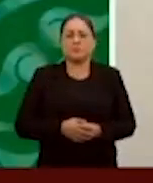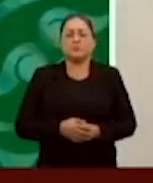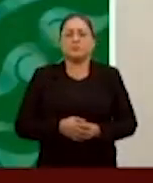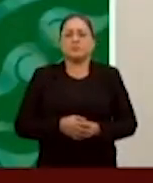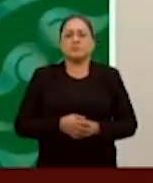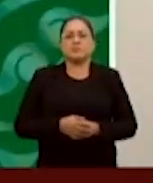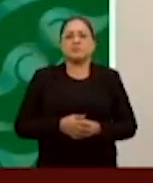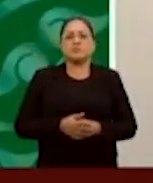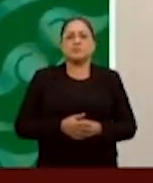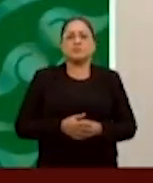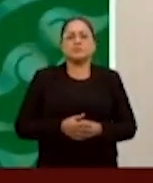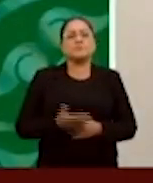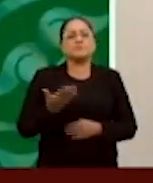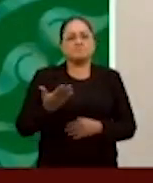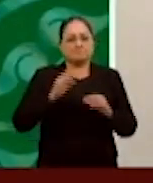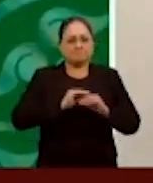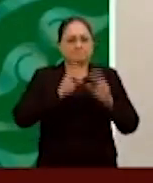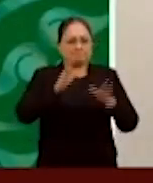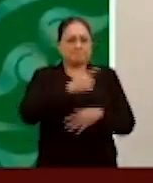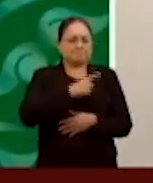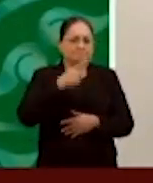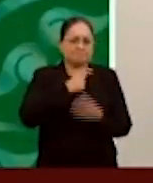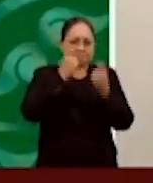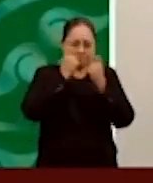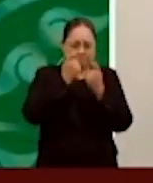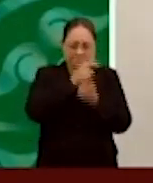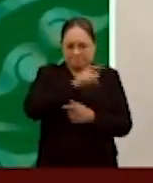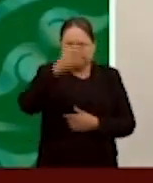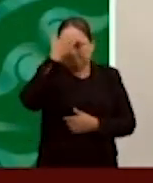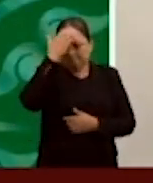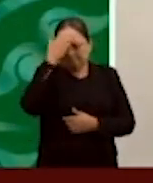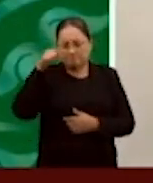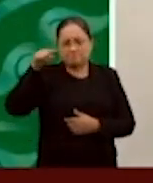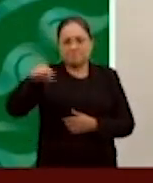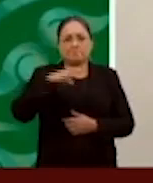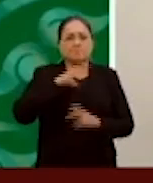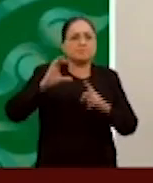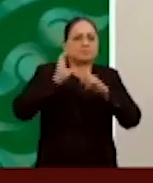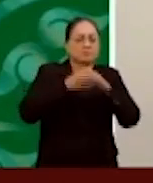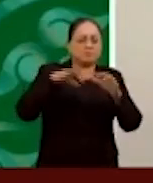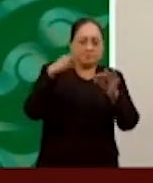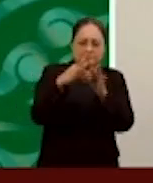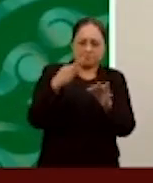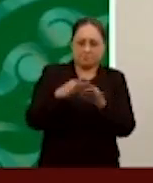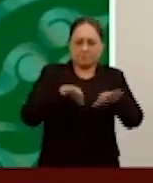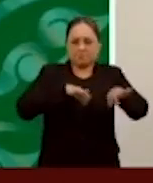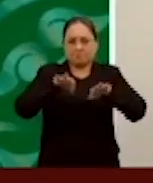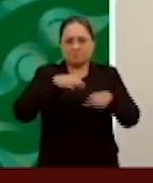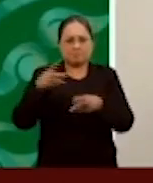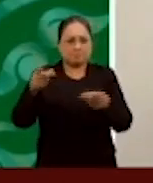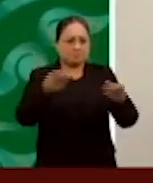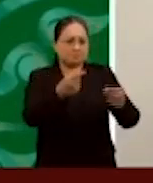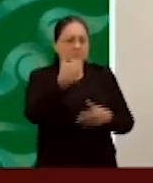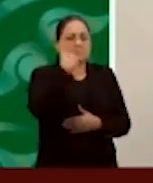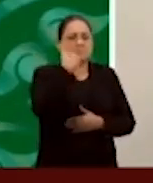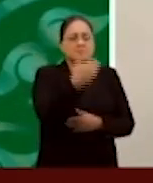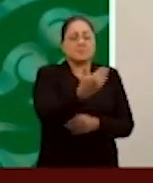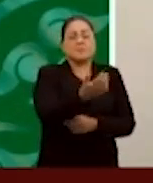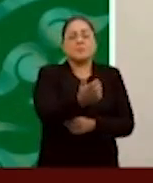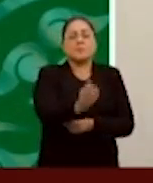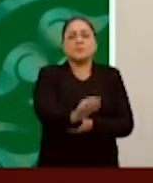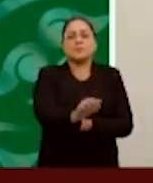Y bueno, hay que reconocer que esta comisión fue muy puntual, que trabajó, que tiene una gran productividad, que las